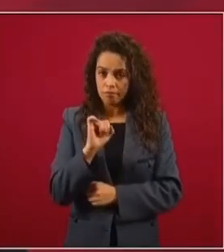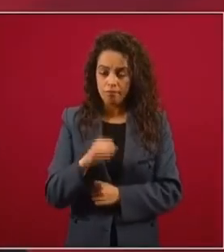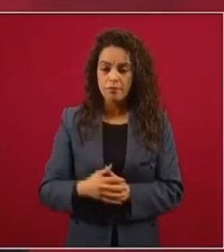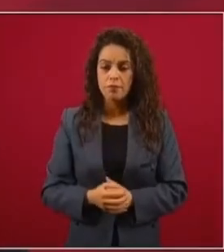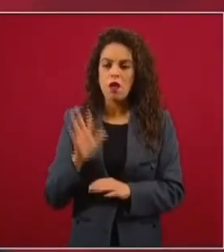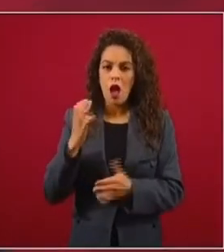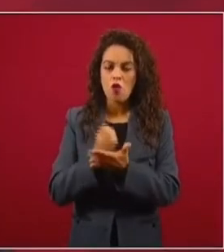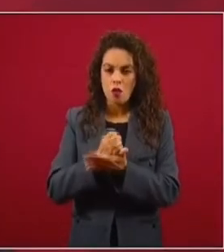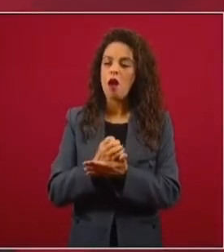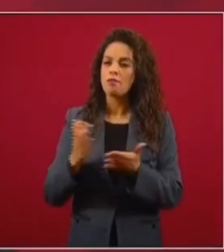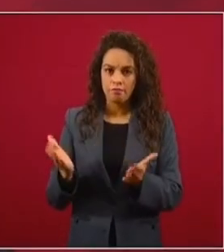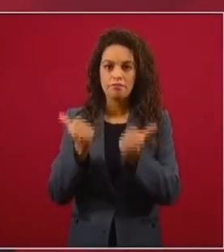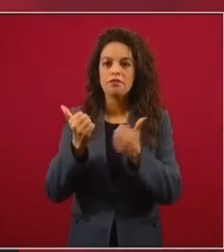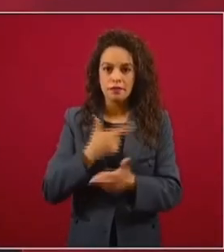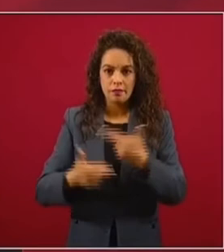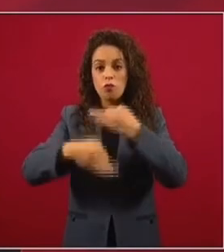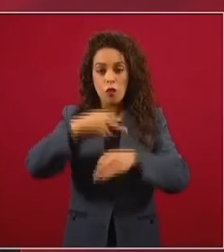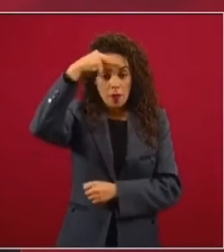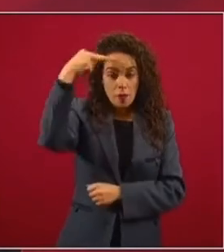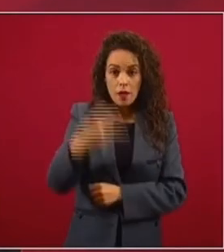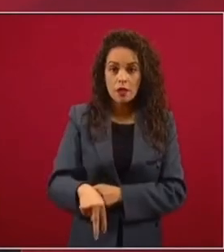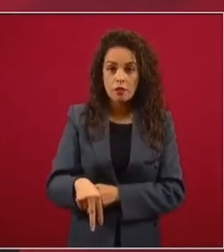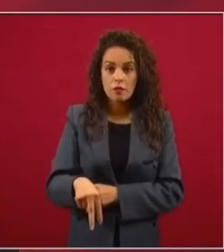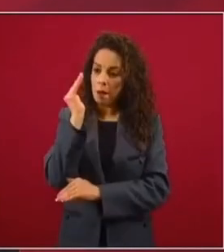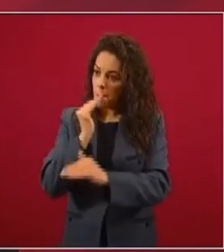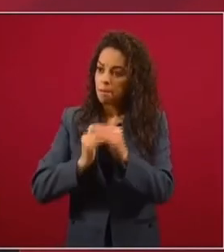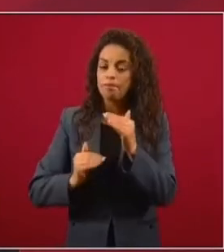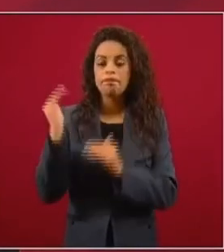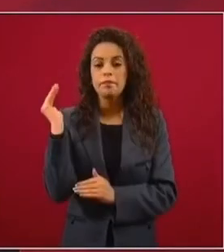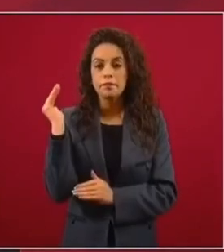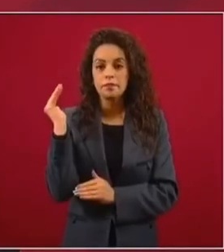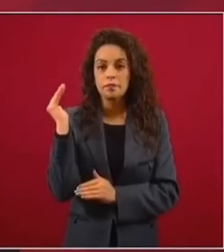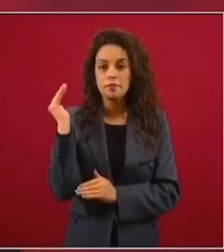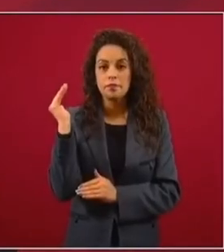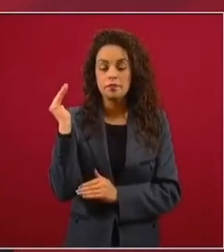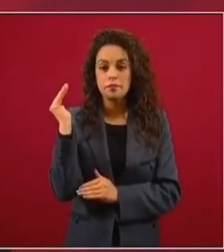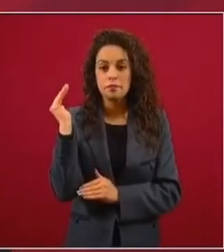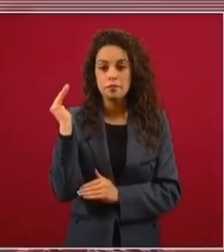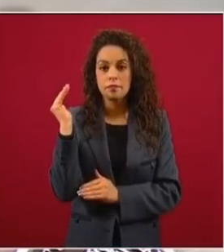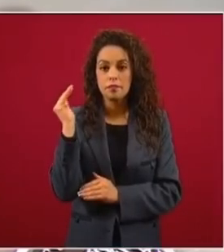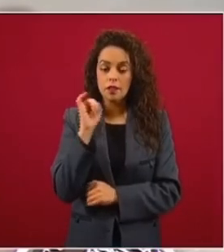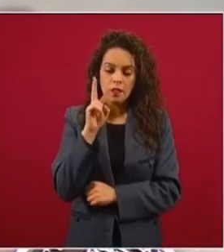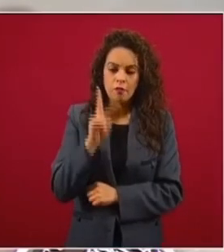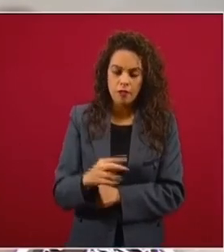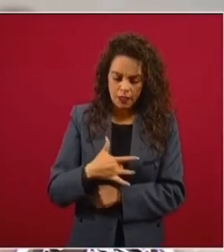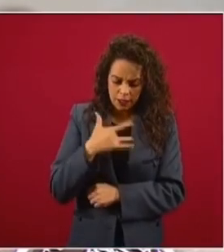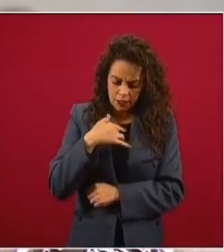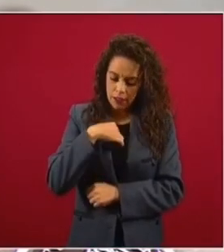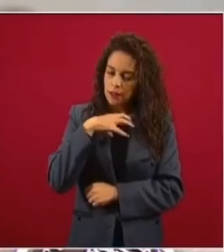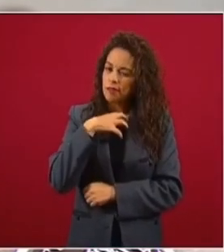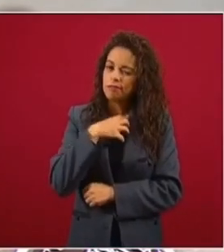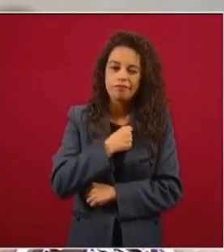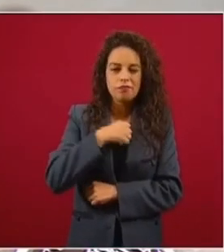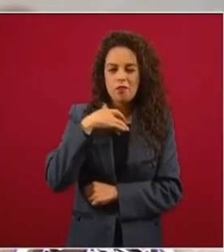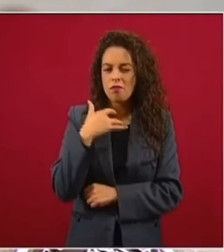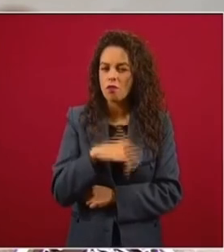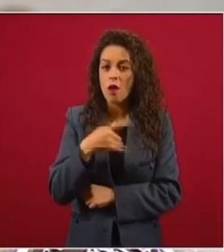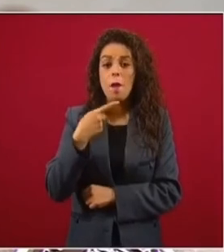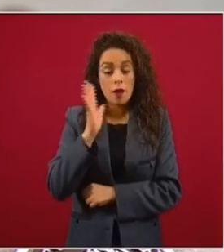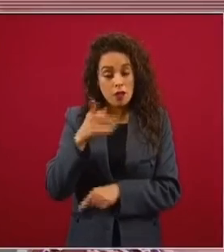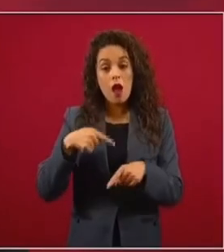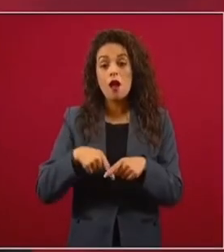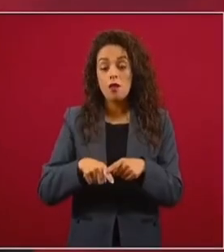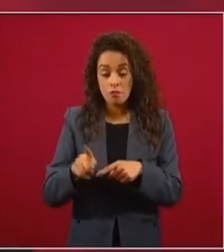perdiendo empleos, que estamos enfrentando con éxito, desde luego con el dolor que implica, pero estamos saliendo adelante,